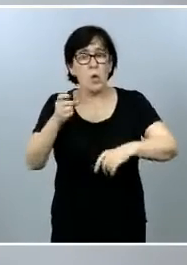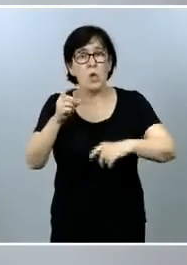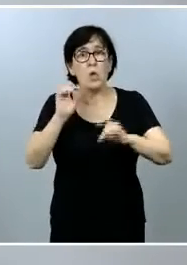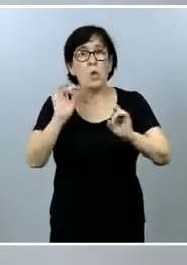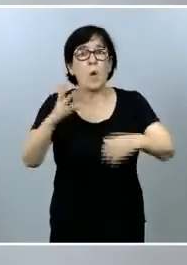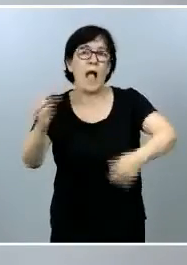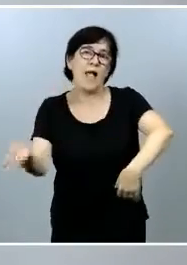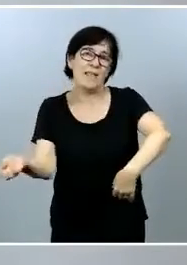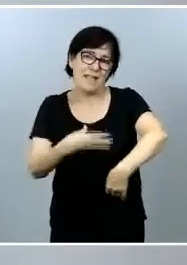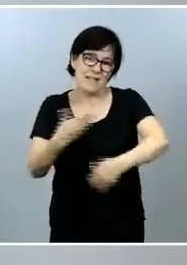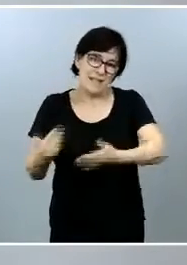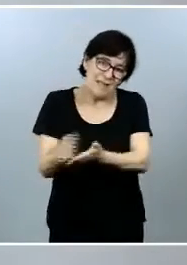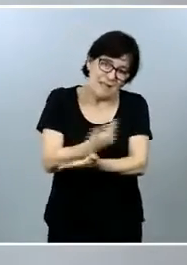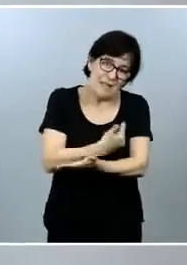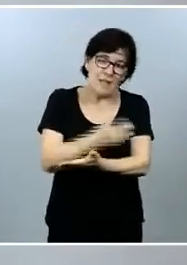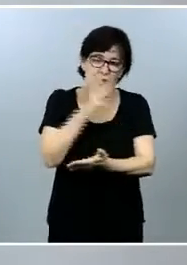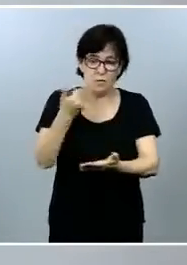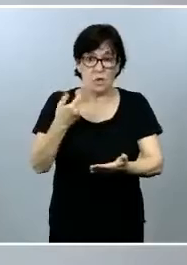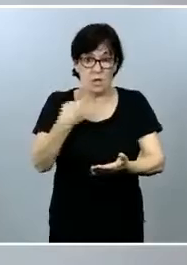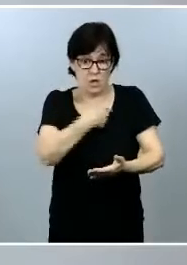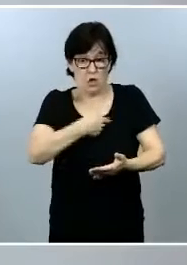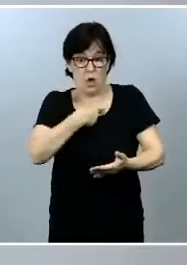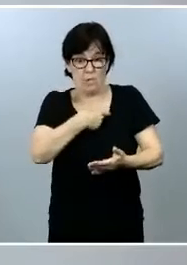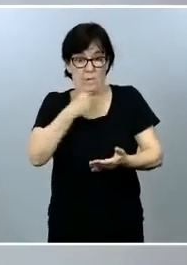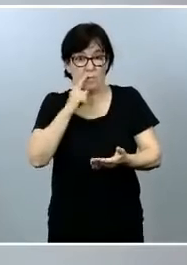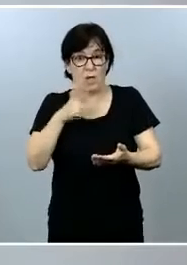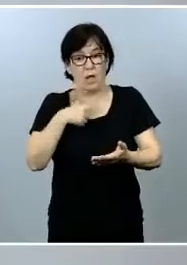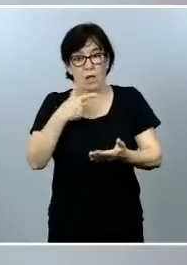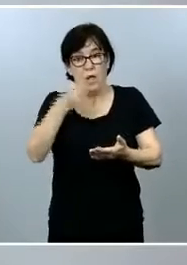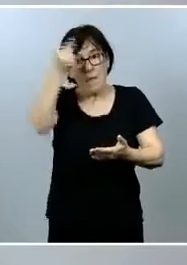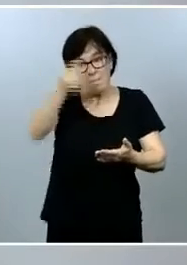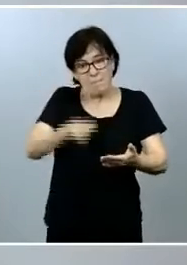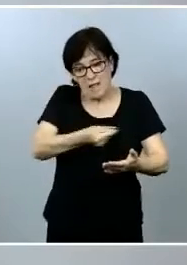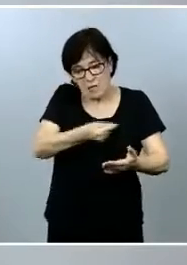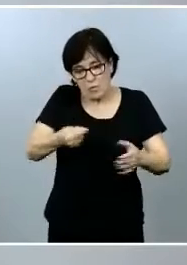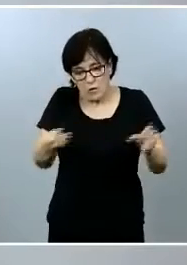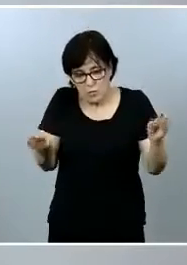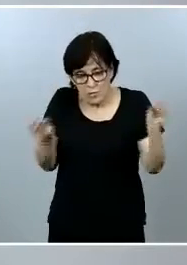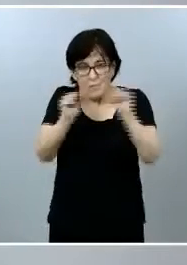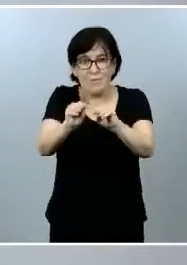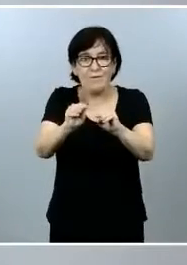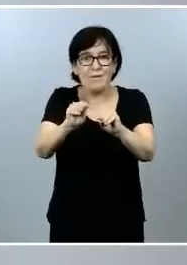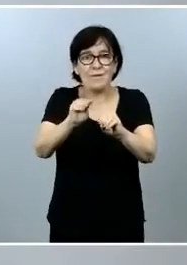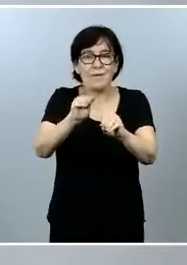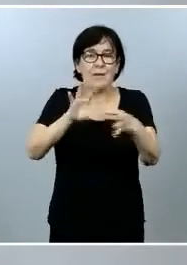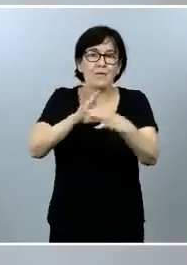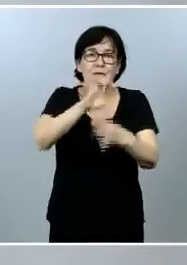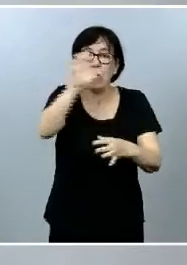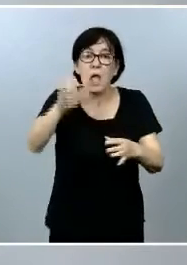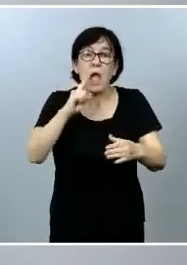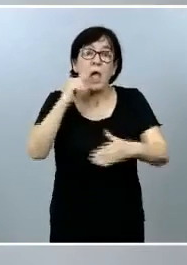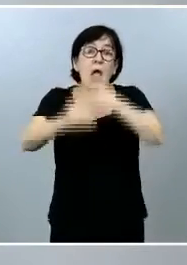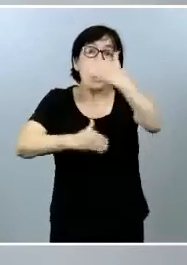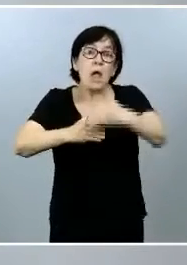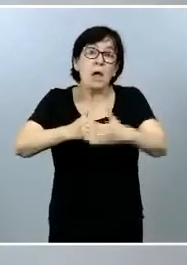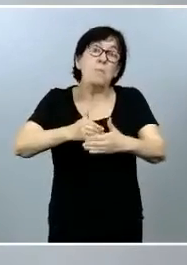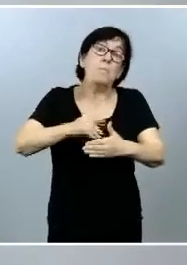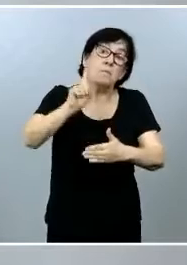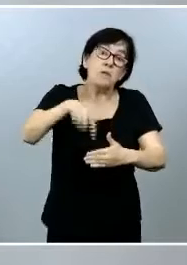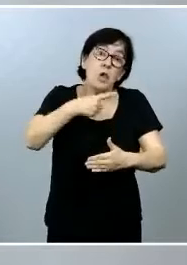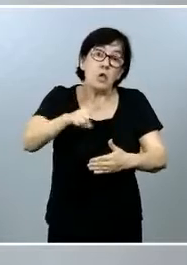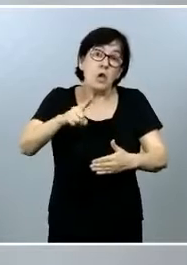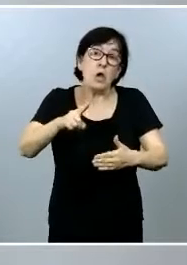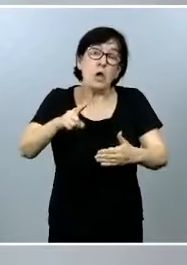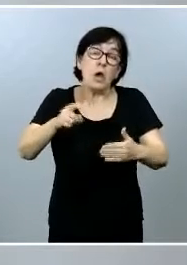parte de la Comisión para el conjunto del presupuesto comunitario no sabemos si avanzará o no avanzará lo que sí sabemos